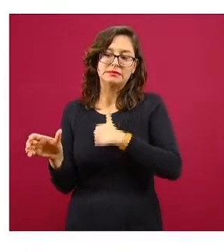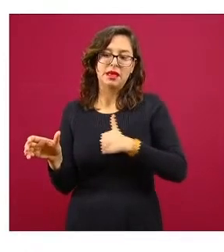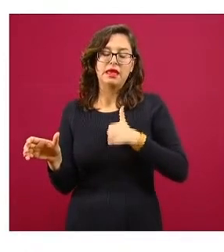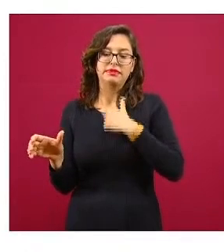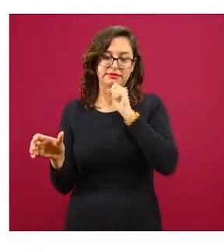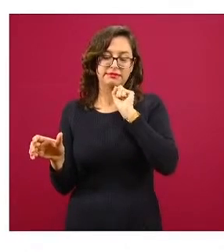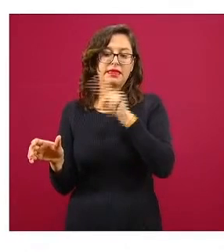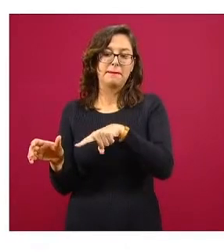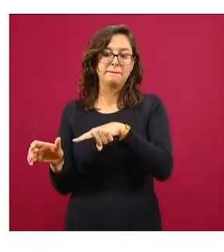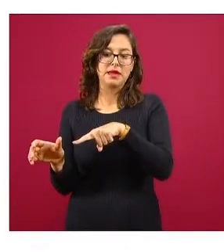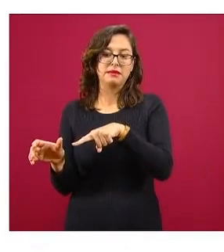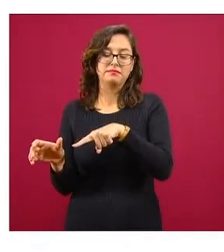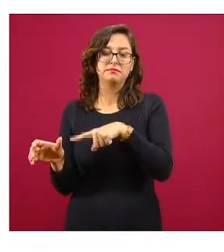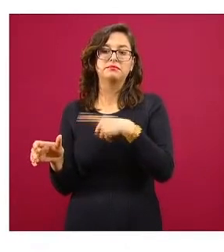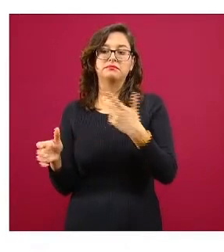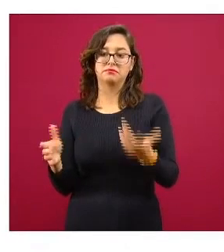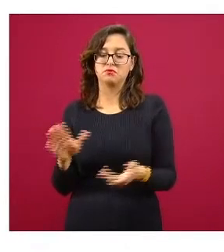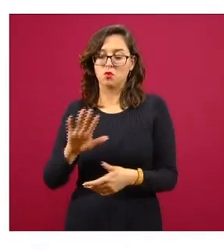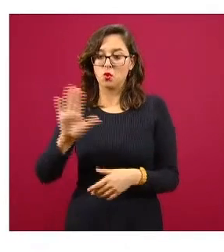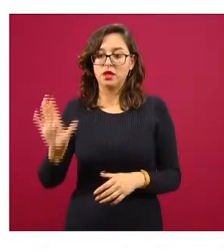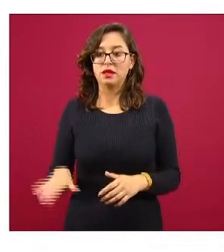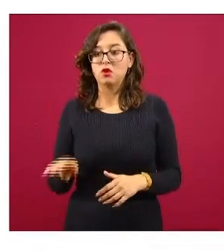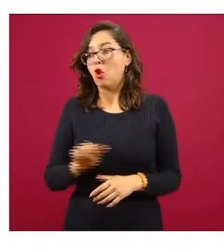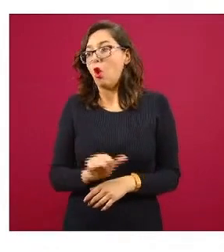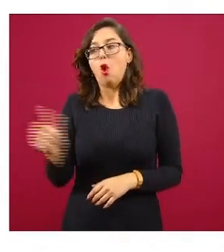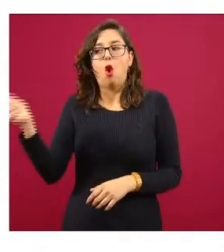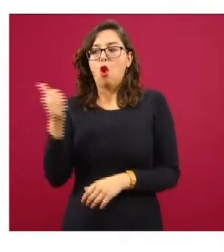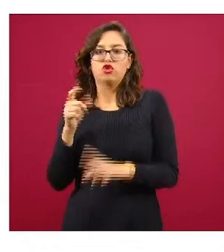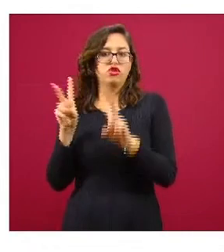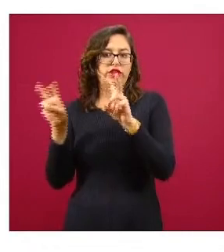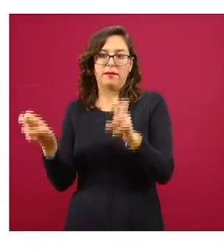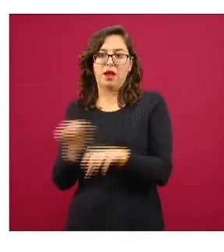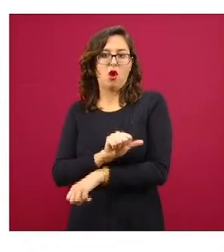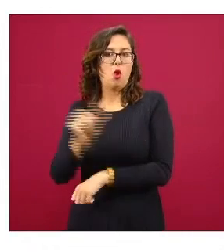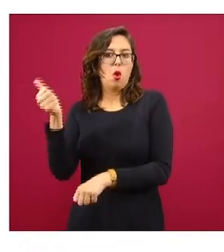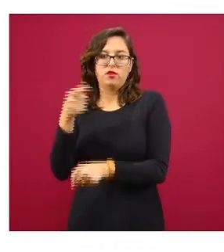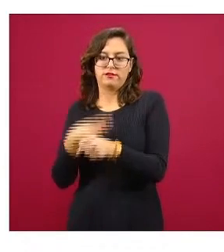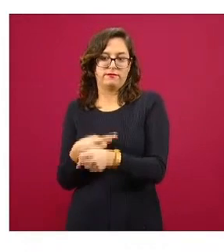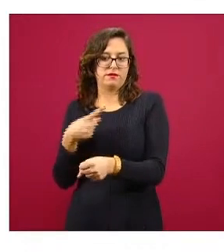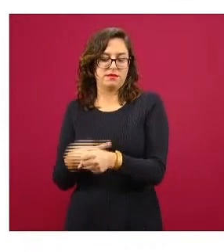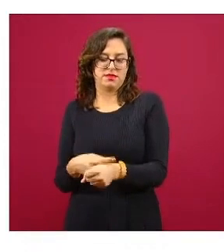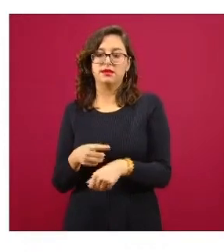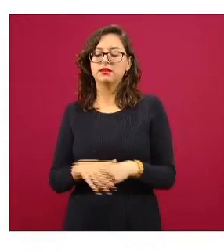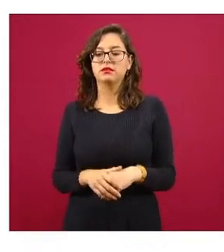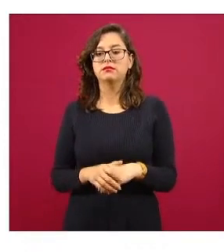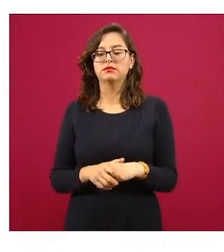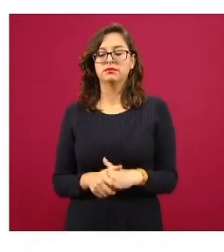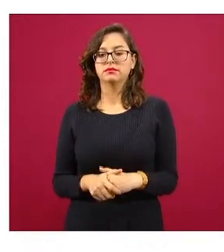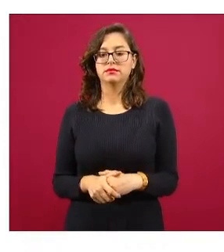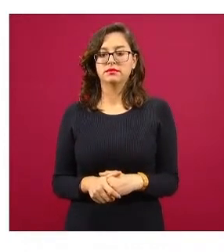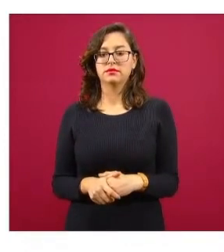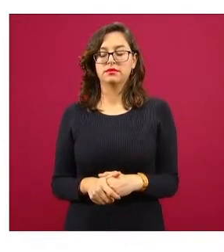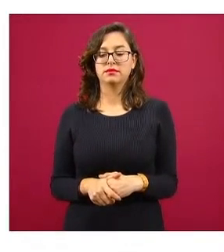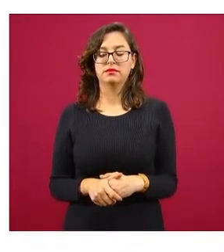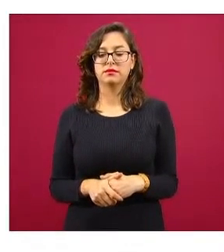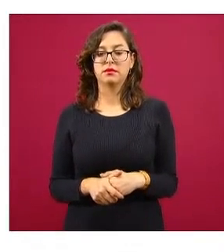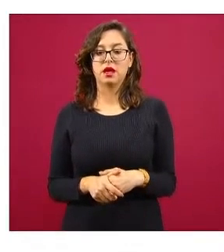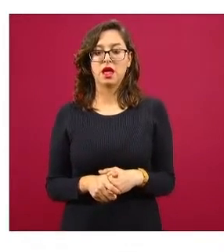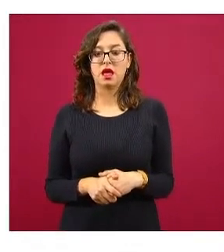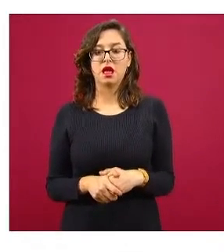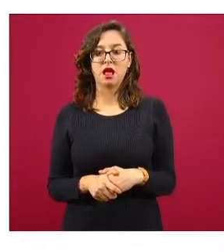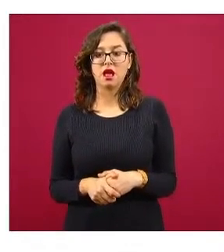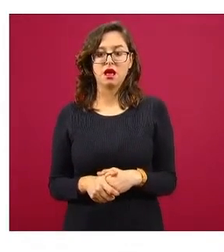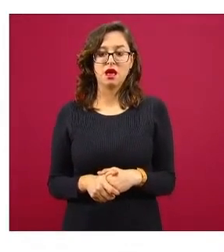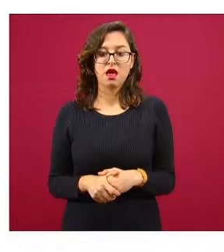provocan defunciones. Para este efecto, este instrumento permite